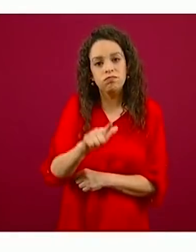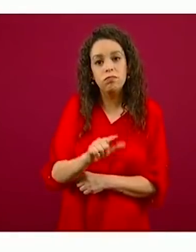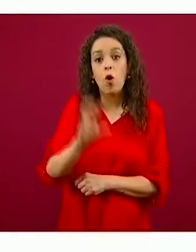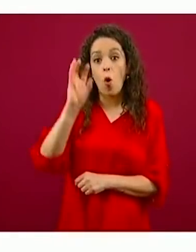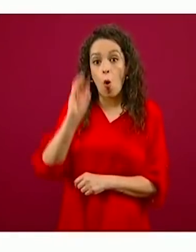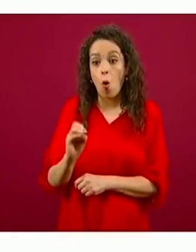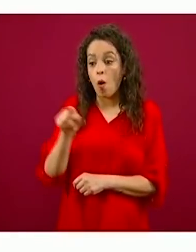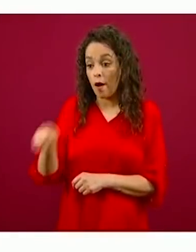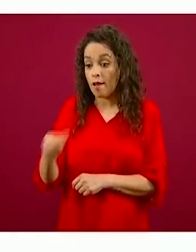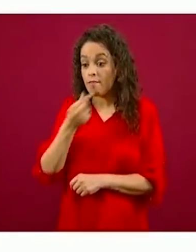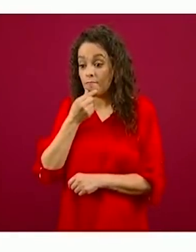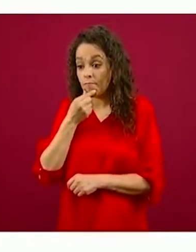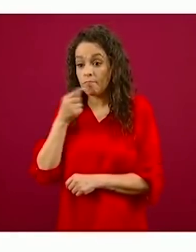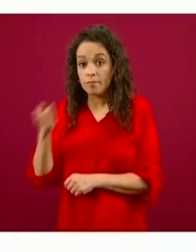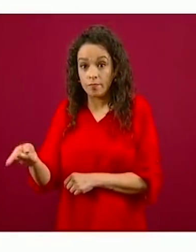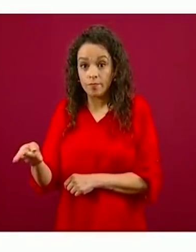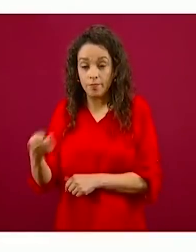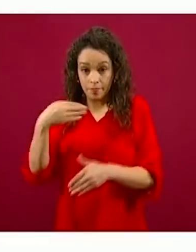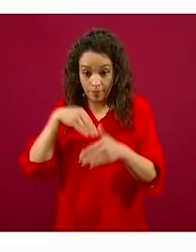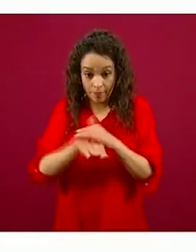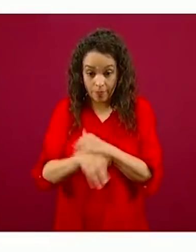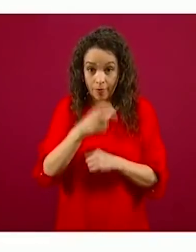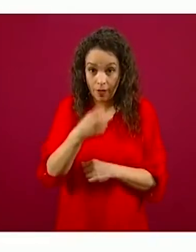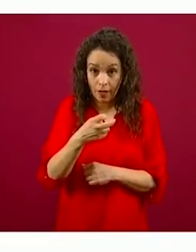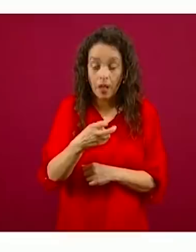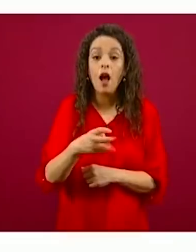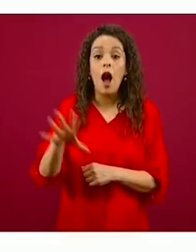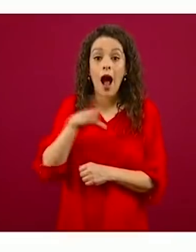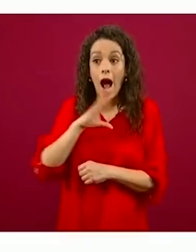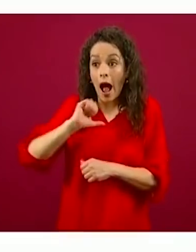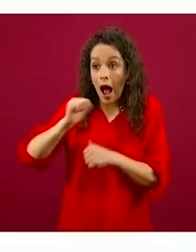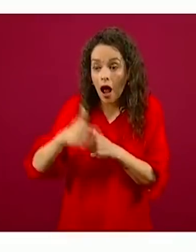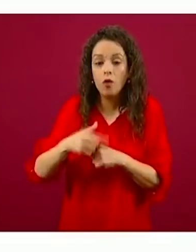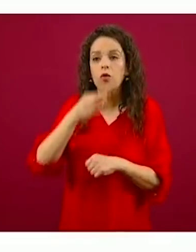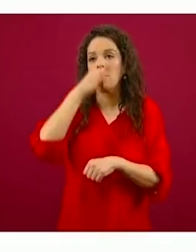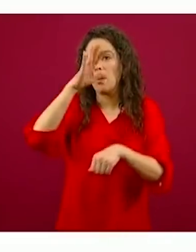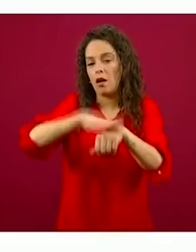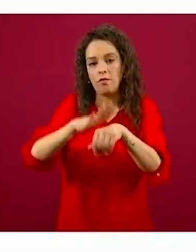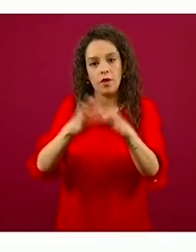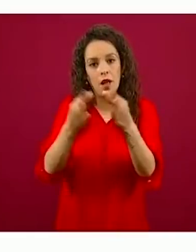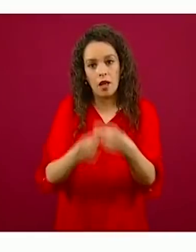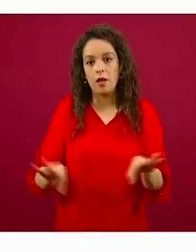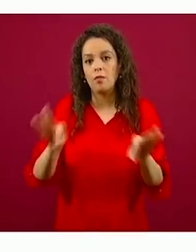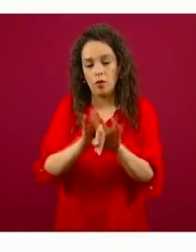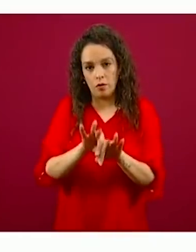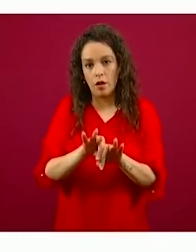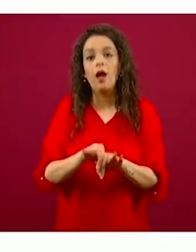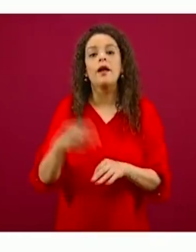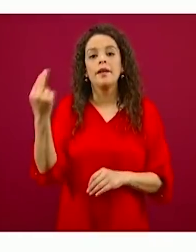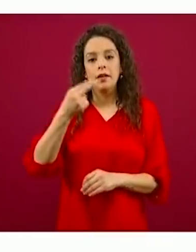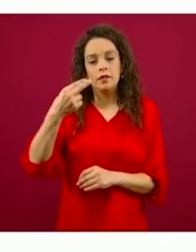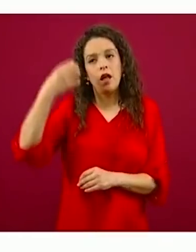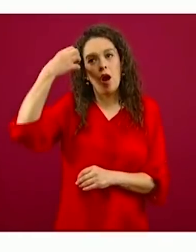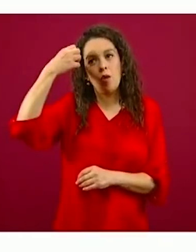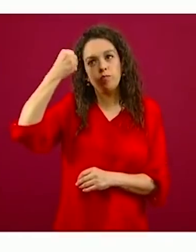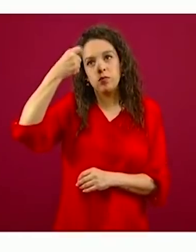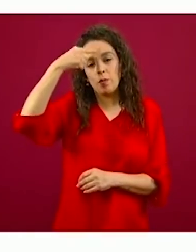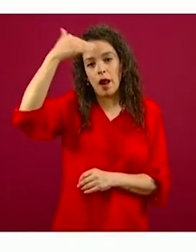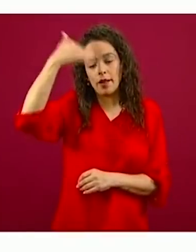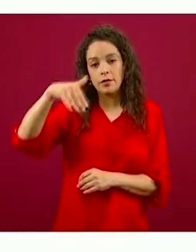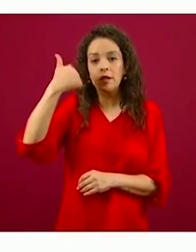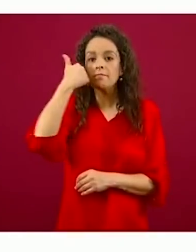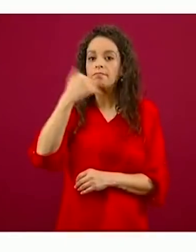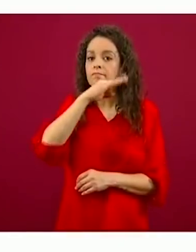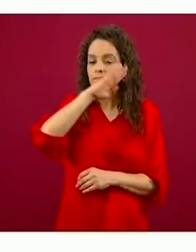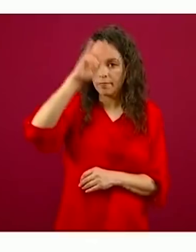que ingresará a la guardería los tiene. Se toma la temperatura, se hace el saneamiento, se esterilizan